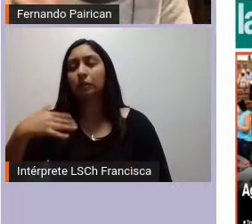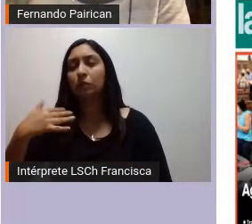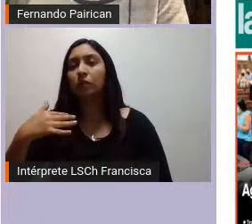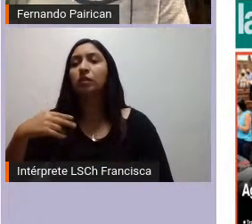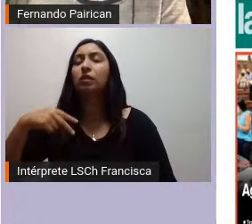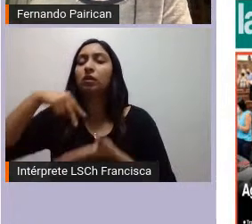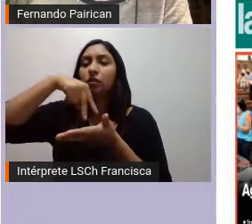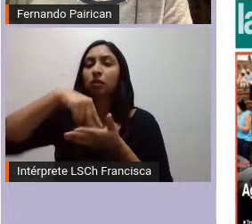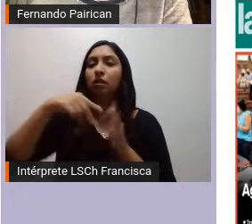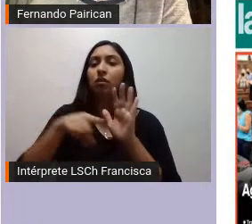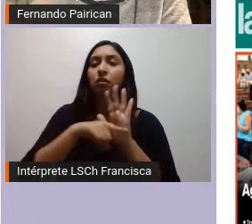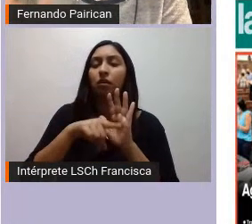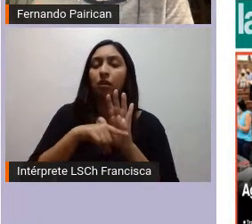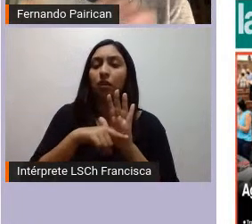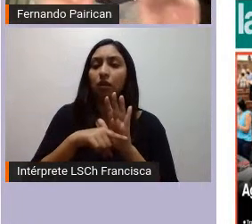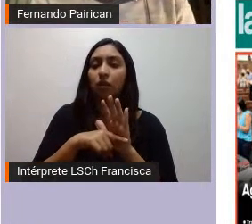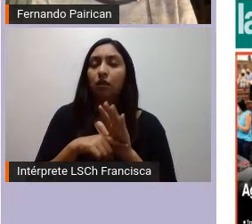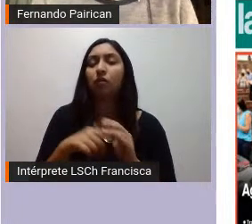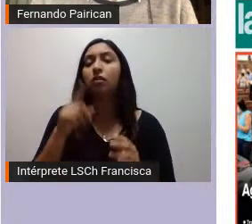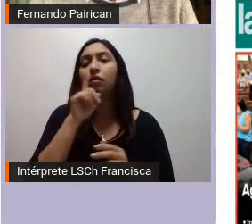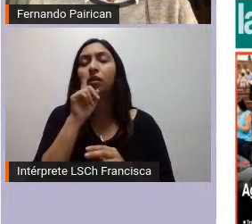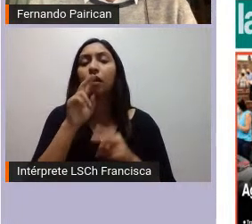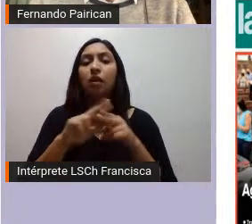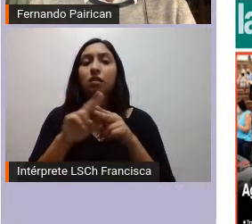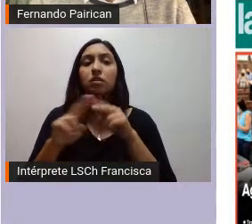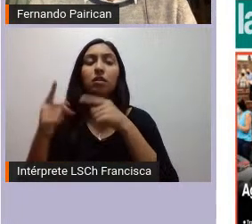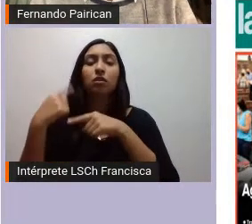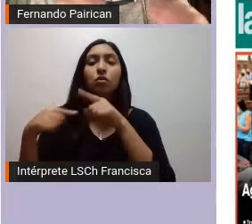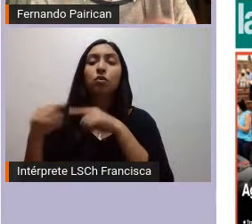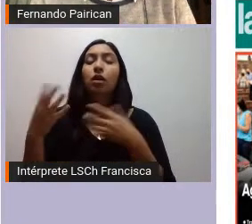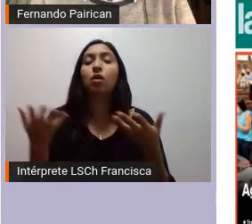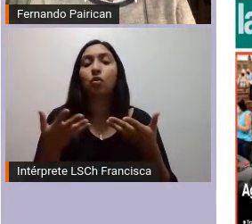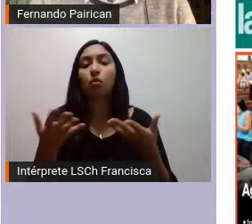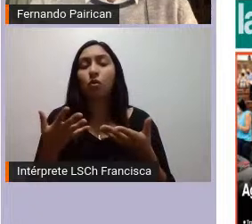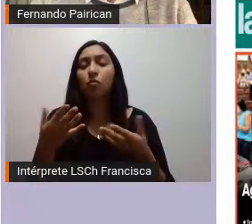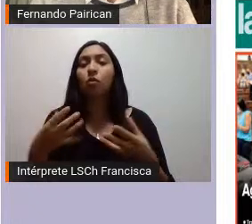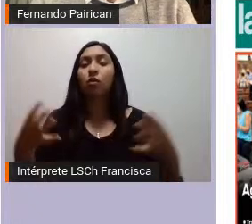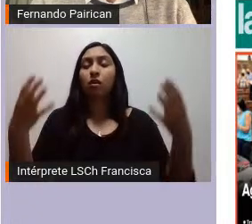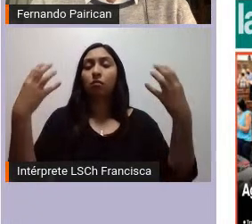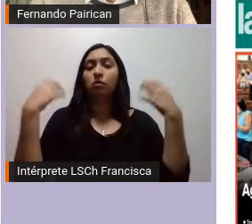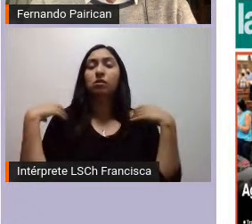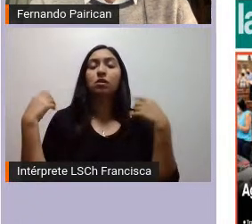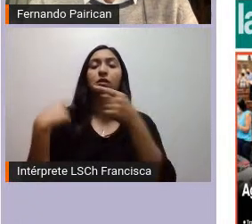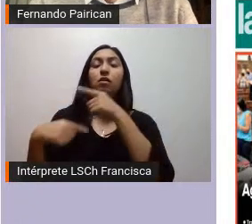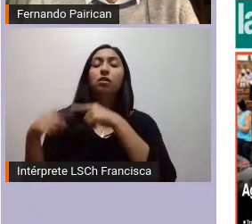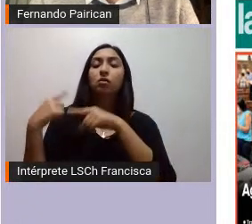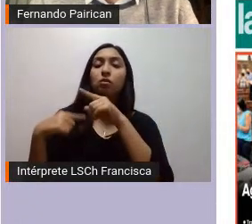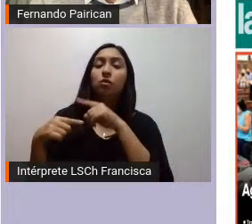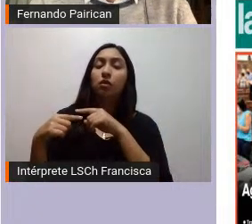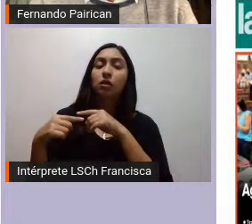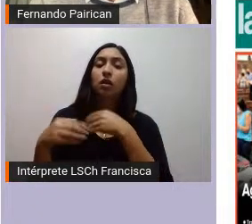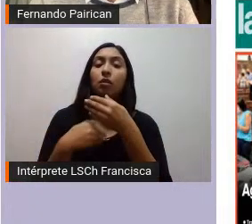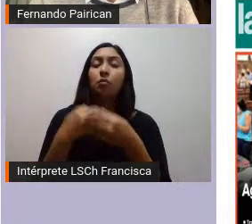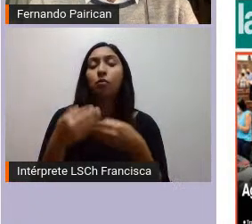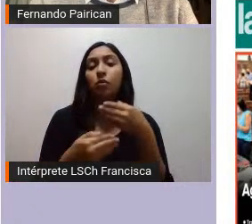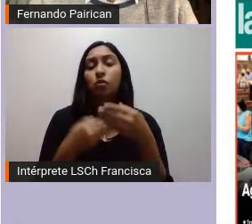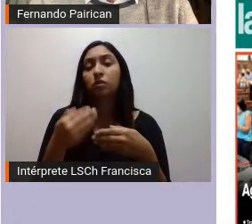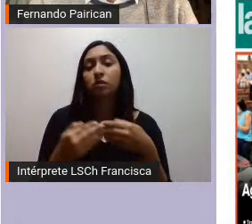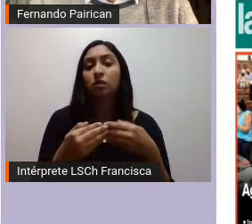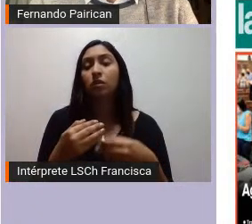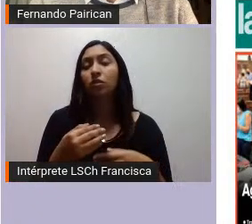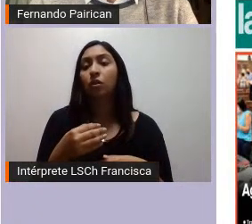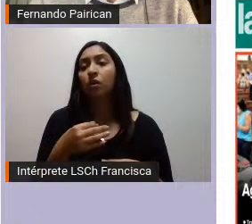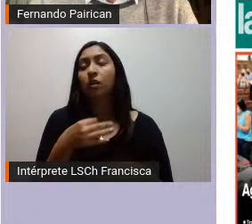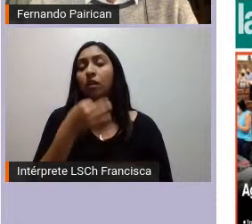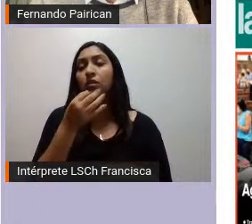negativo y cuando se tenga que hacer la historia de cómo fue bueno la responsabilidad histórica va a estar en este proceso y en la negación que hay a los derechos de